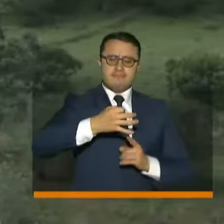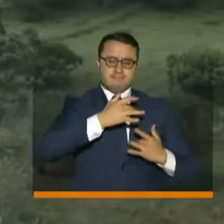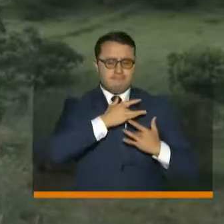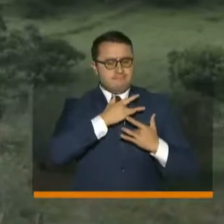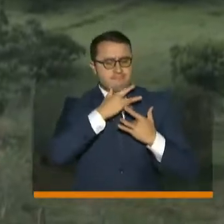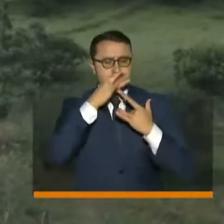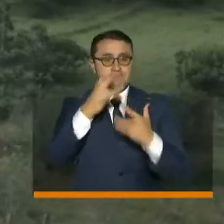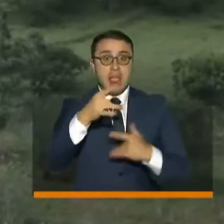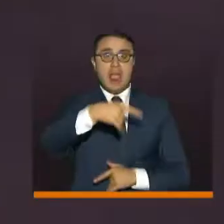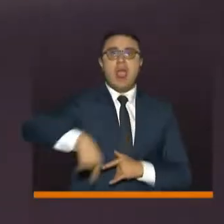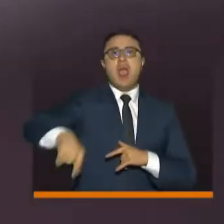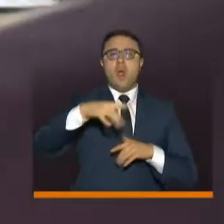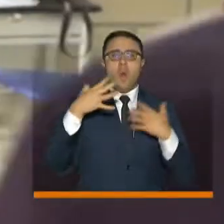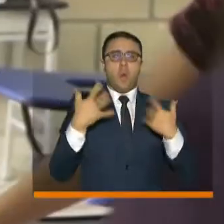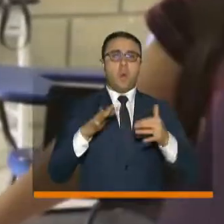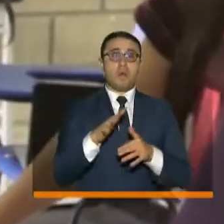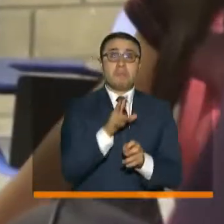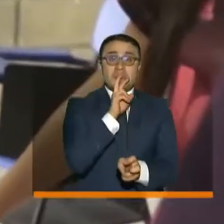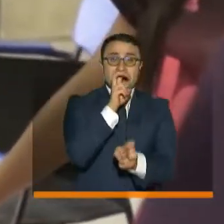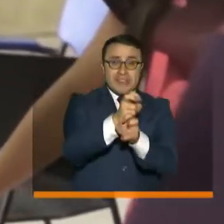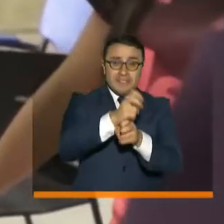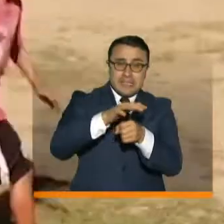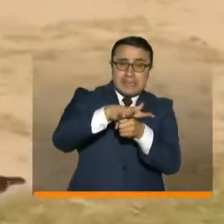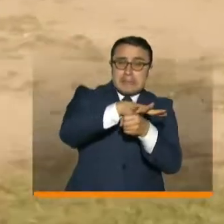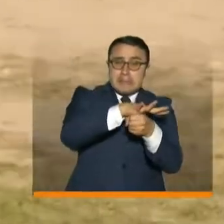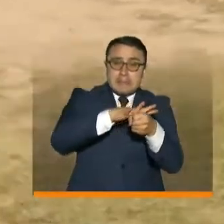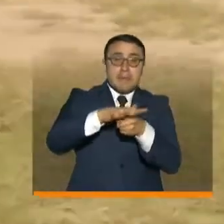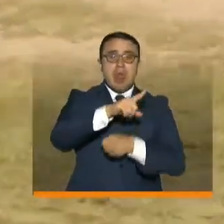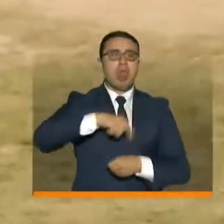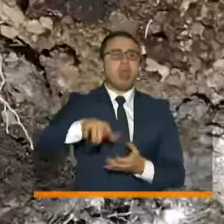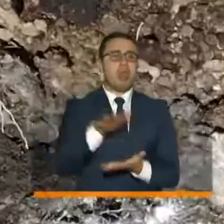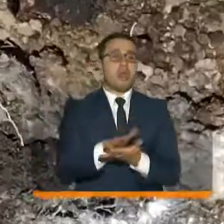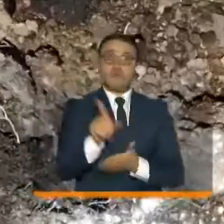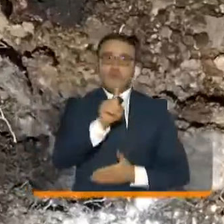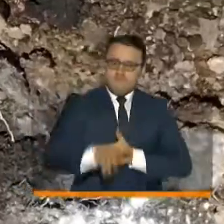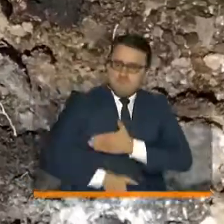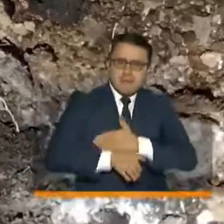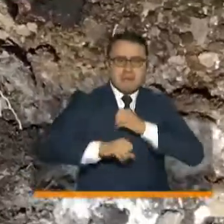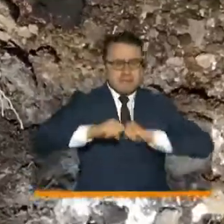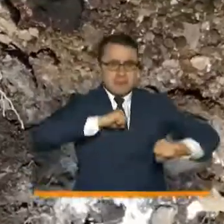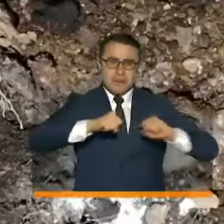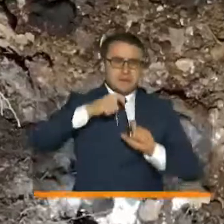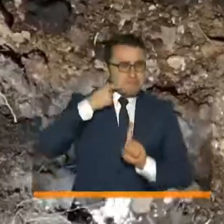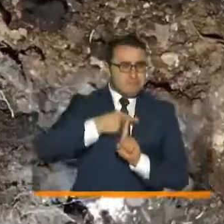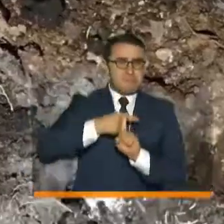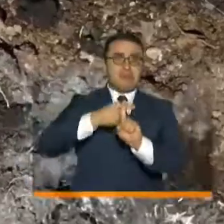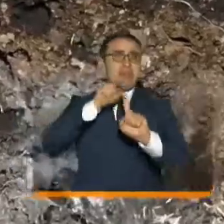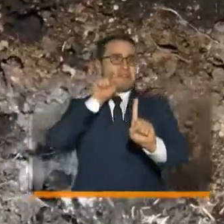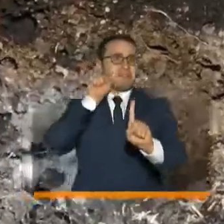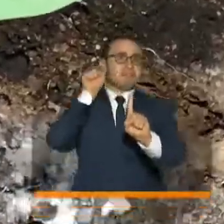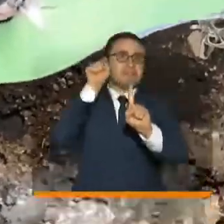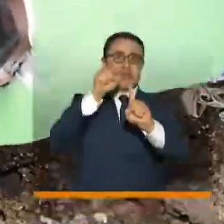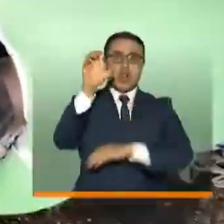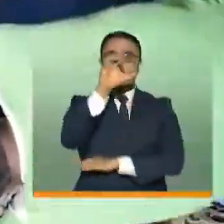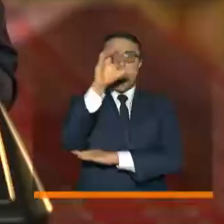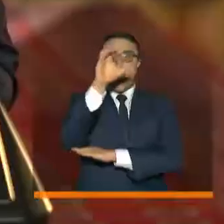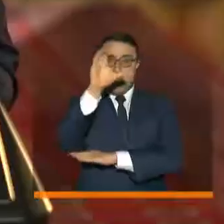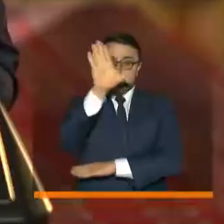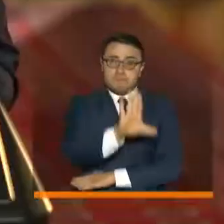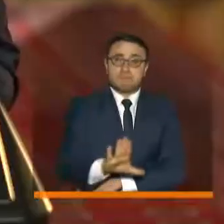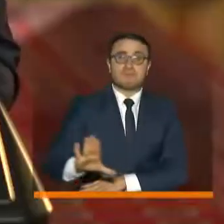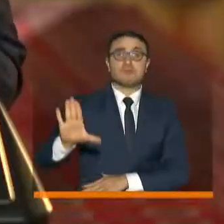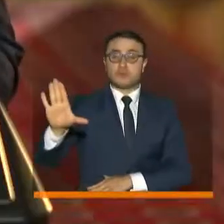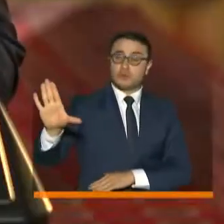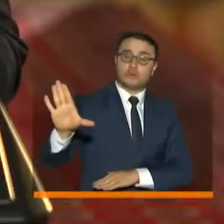y que a pesar de las dificultades no cesan en su empeño de construir un país para todos.